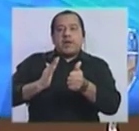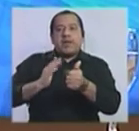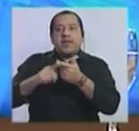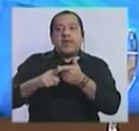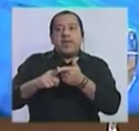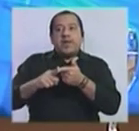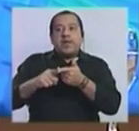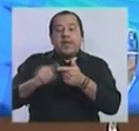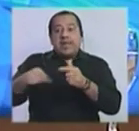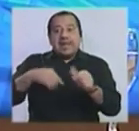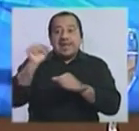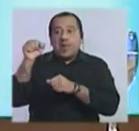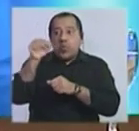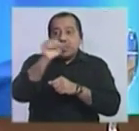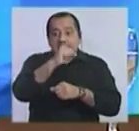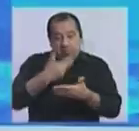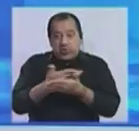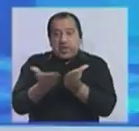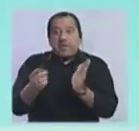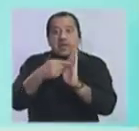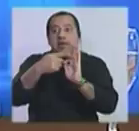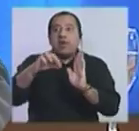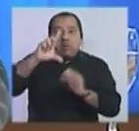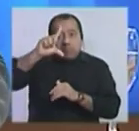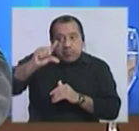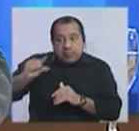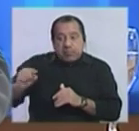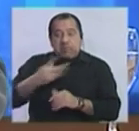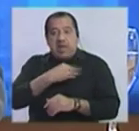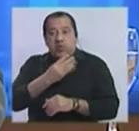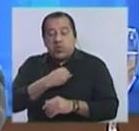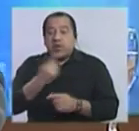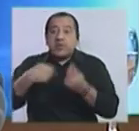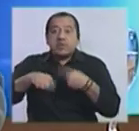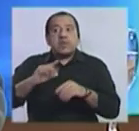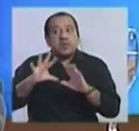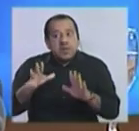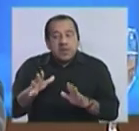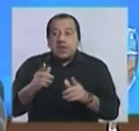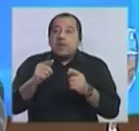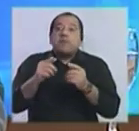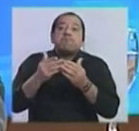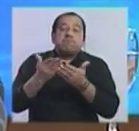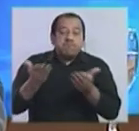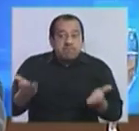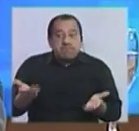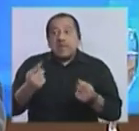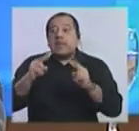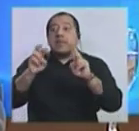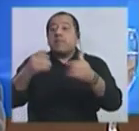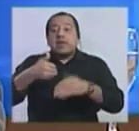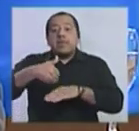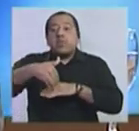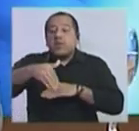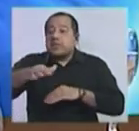una caída del Partido Nacional y un crecimiento fuerte del Partido Colorado. Entonces, más allá de esas señales iniciales, decantaron otros